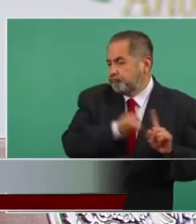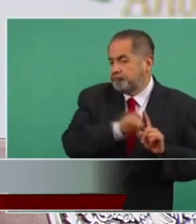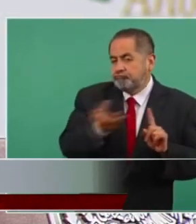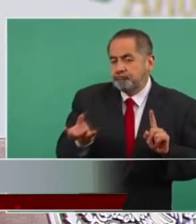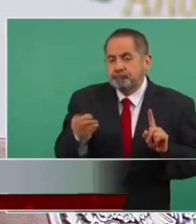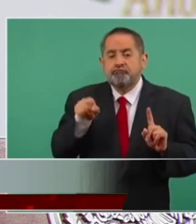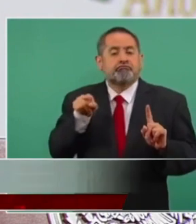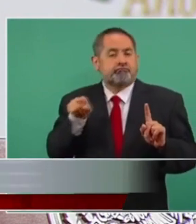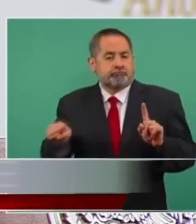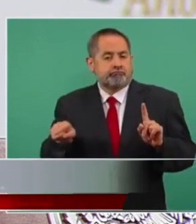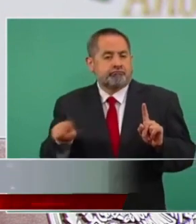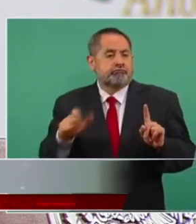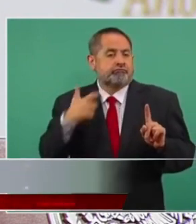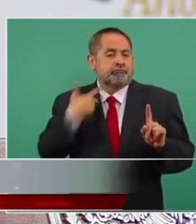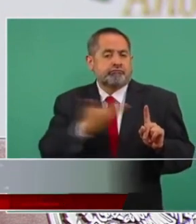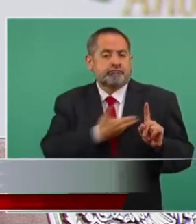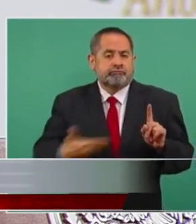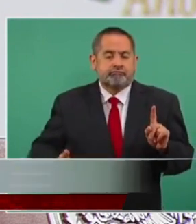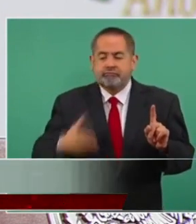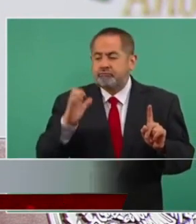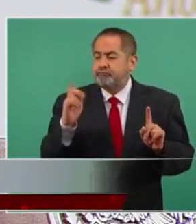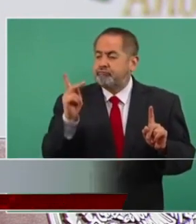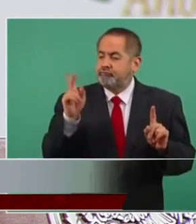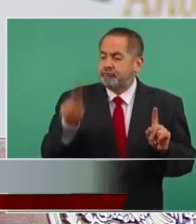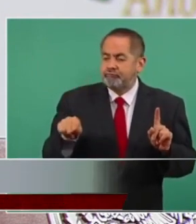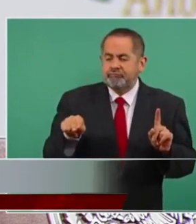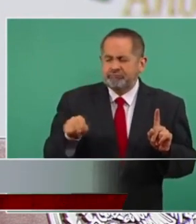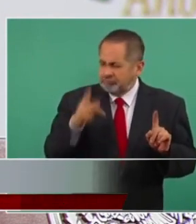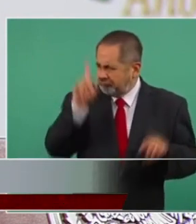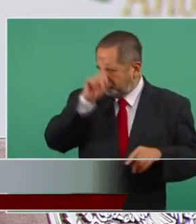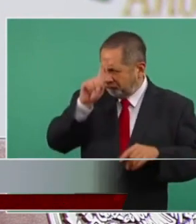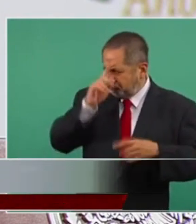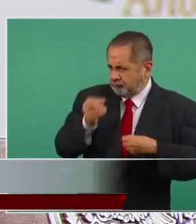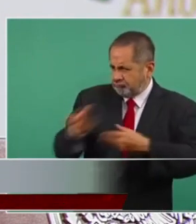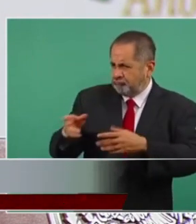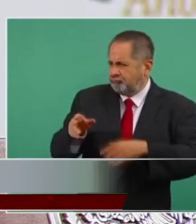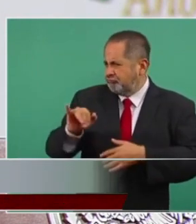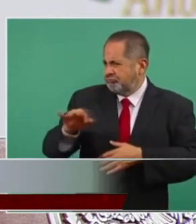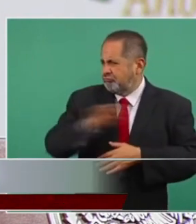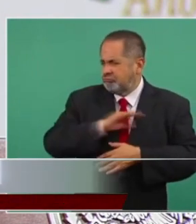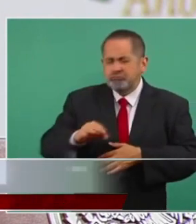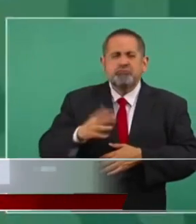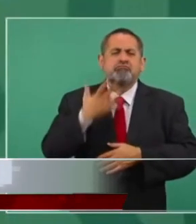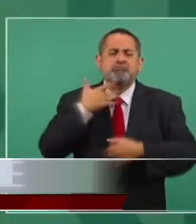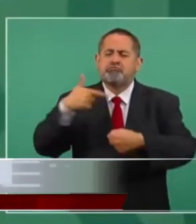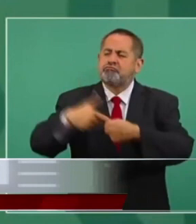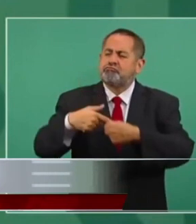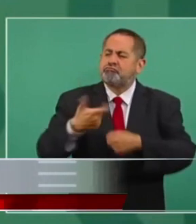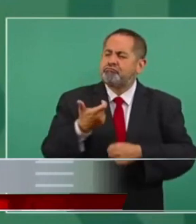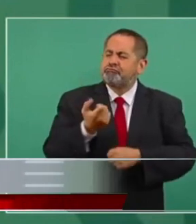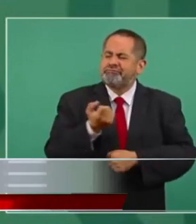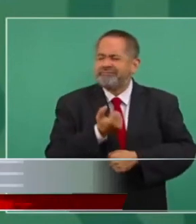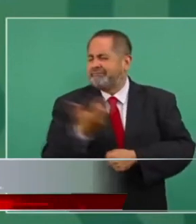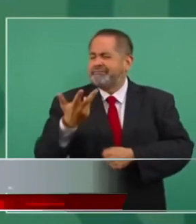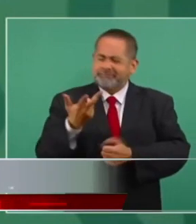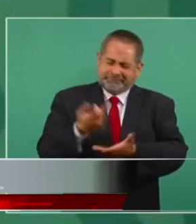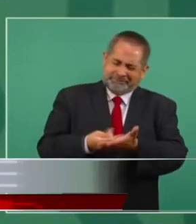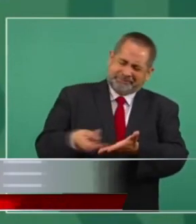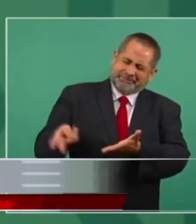el presidente Peña Nieto que aumentara el precio de la gasolina al doble